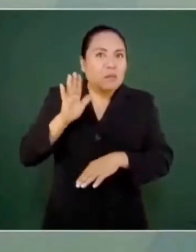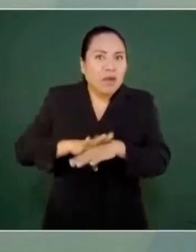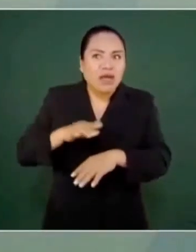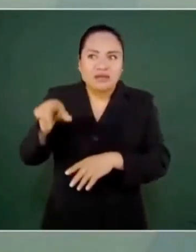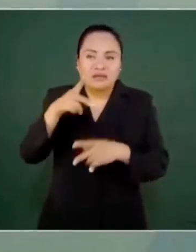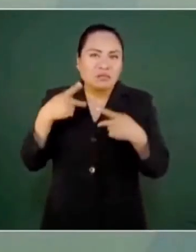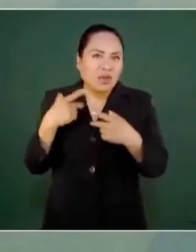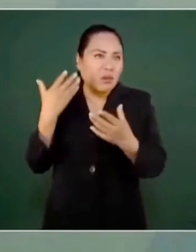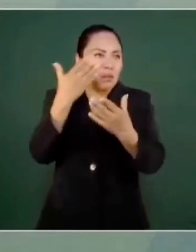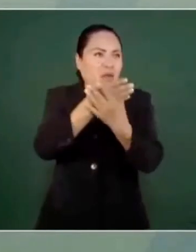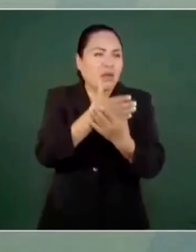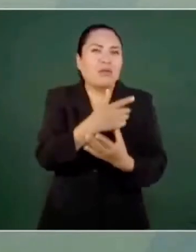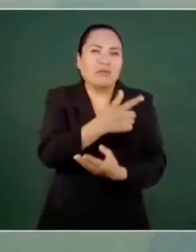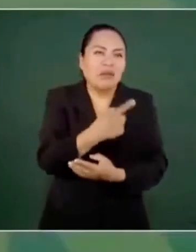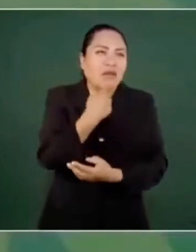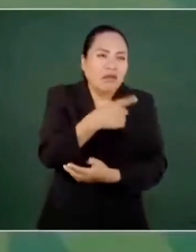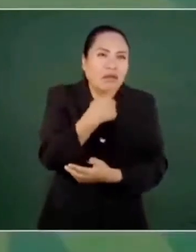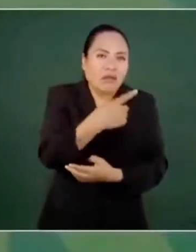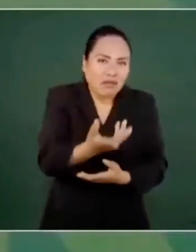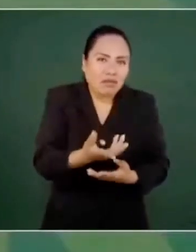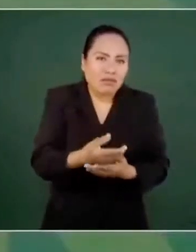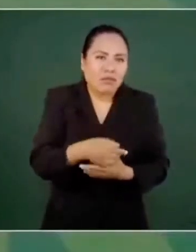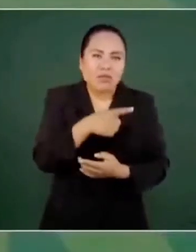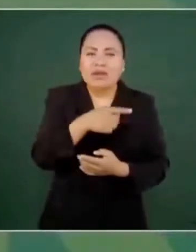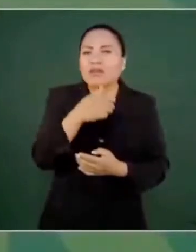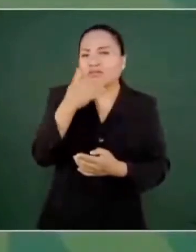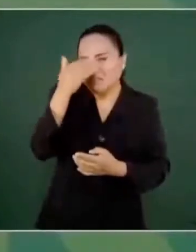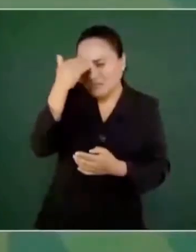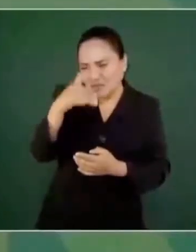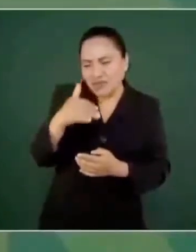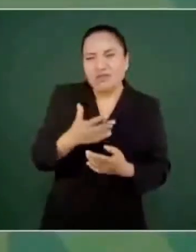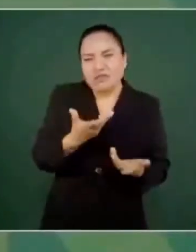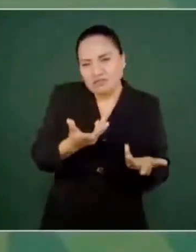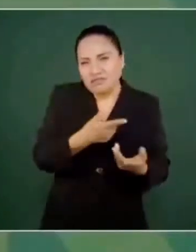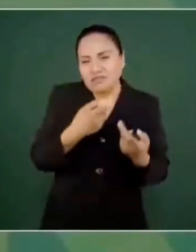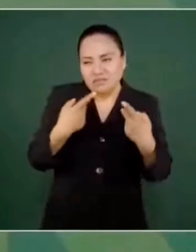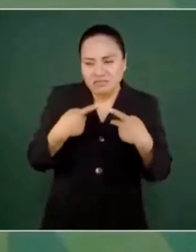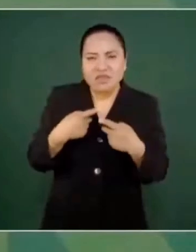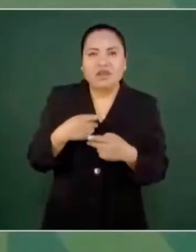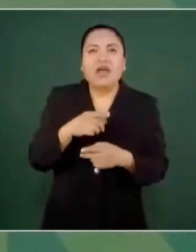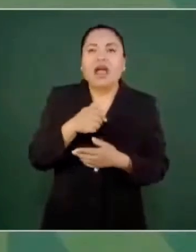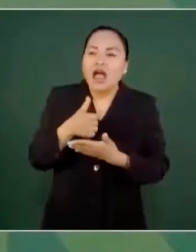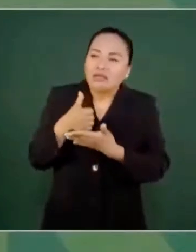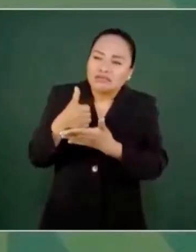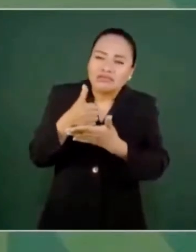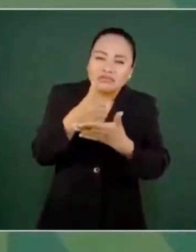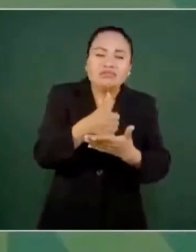porque es consecuente, porque está a favor de los pobres,